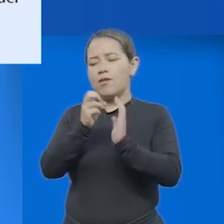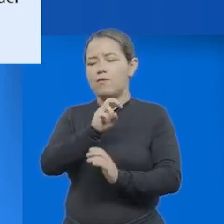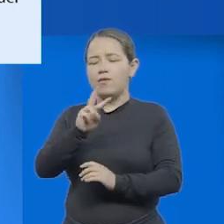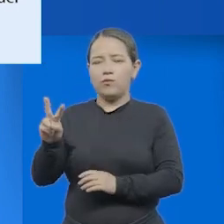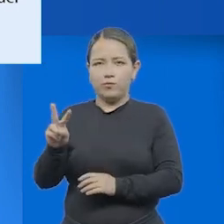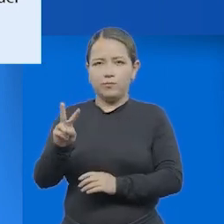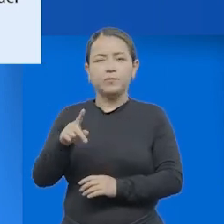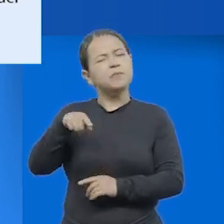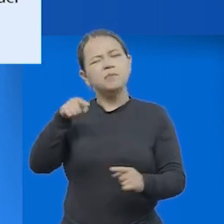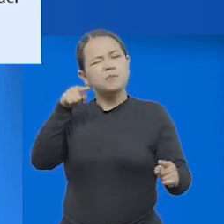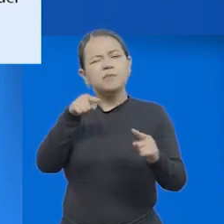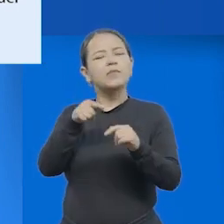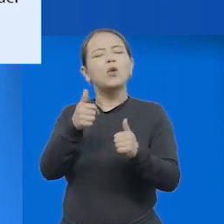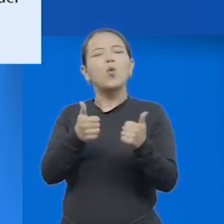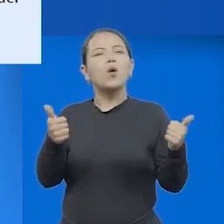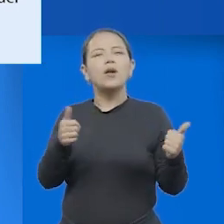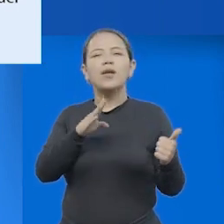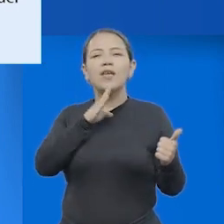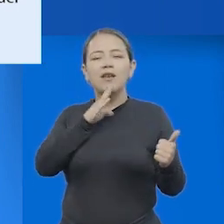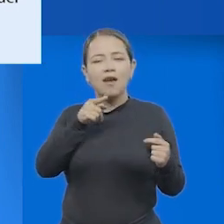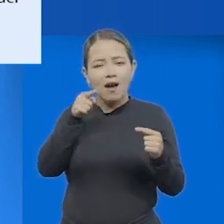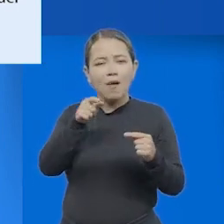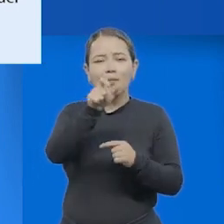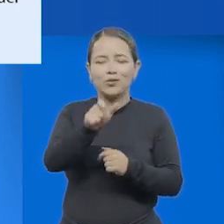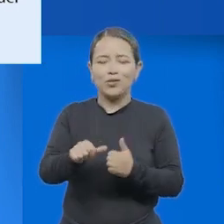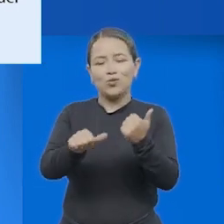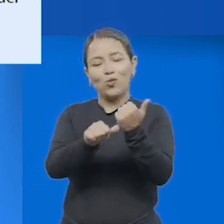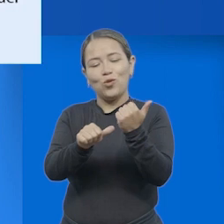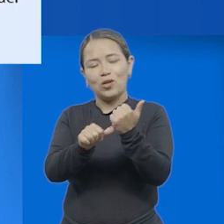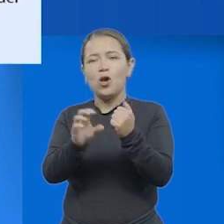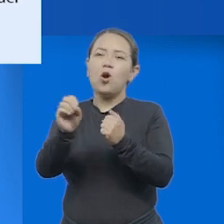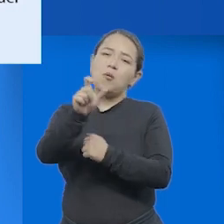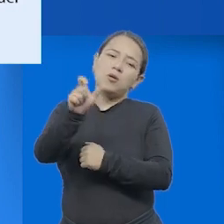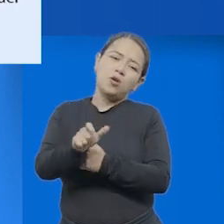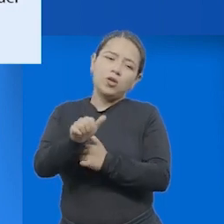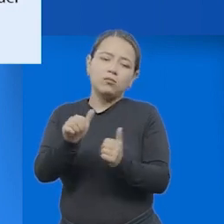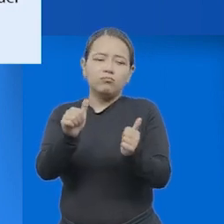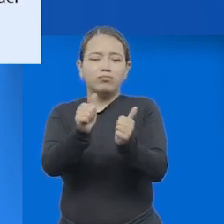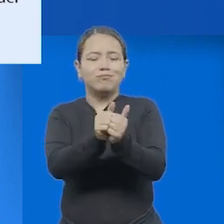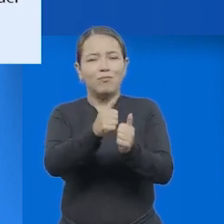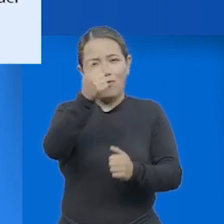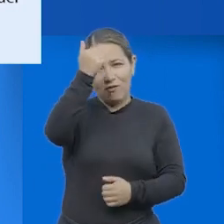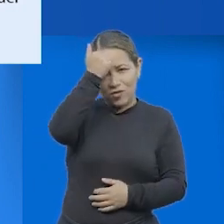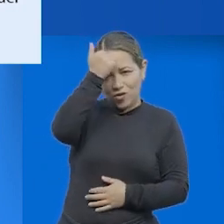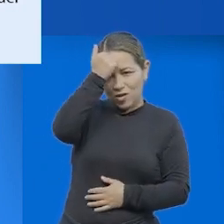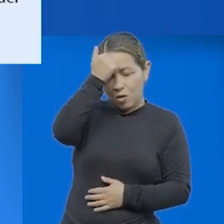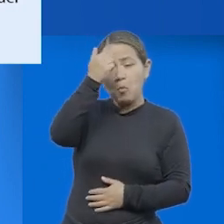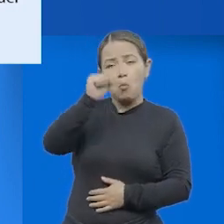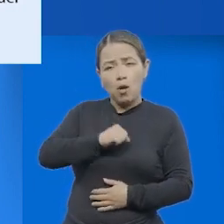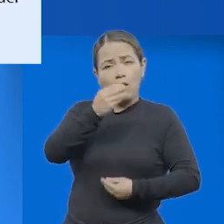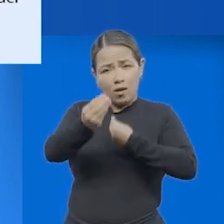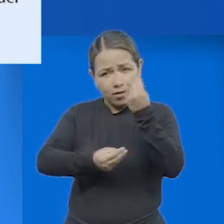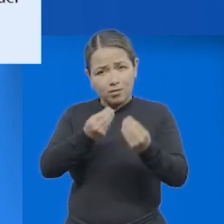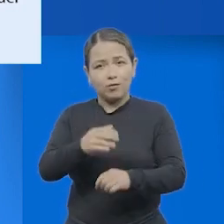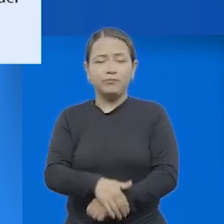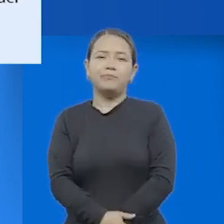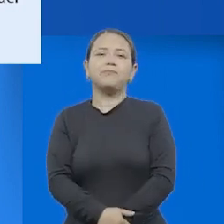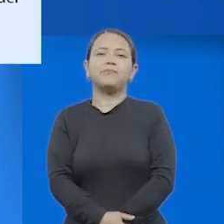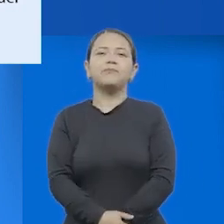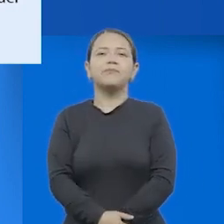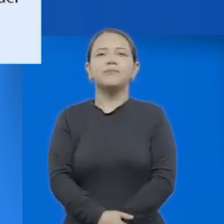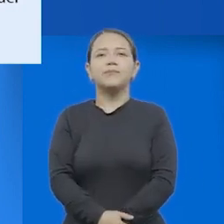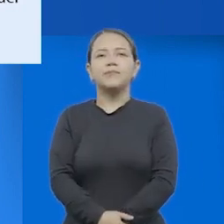Este taller está dirigido específicamente para los tutores y aquellos que puedan trabajarlo con sus docentes bien pueden hacerlo.